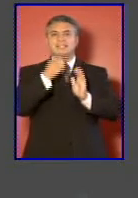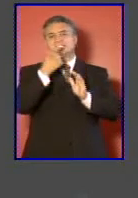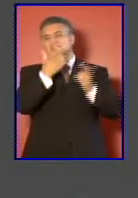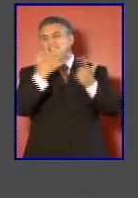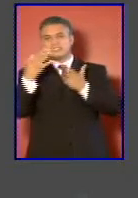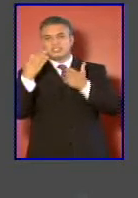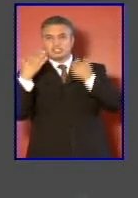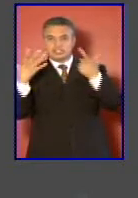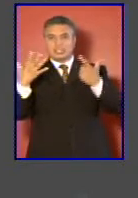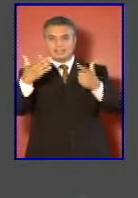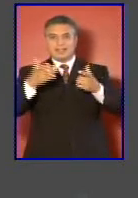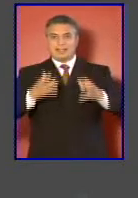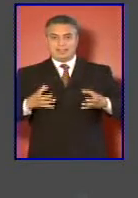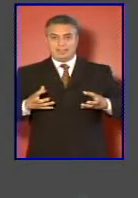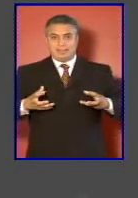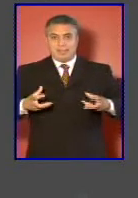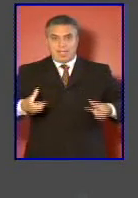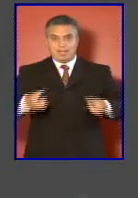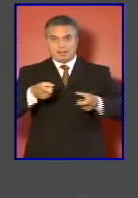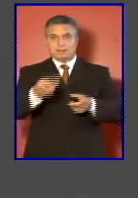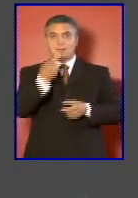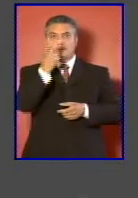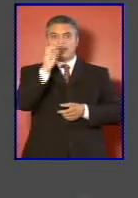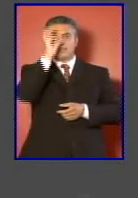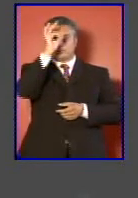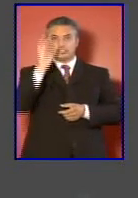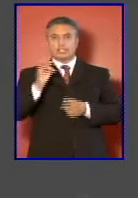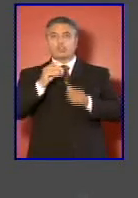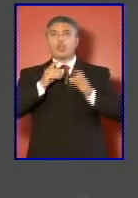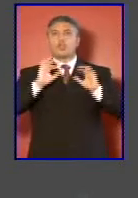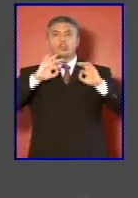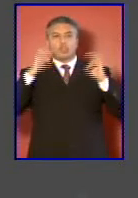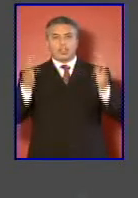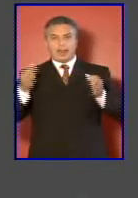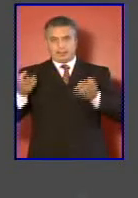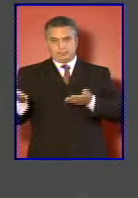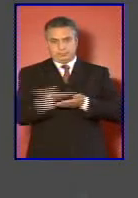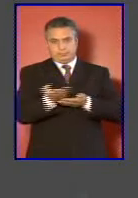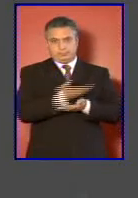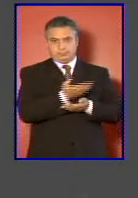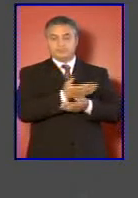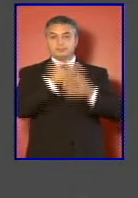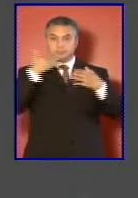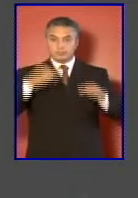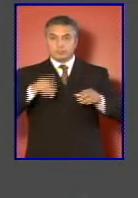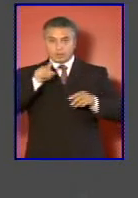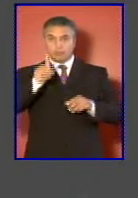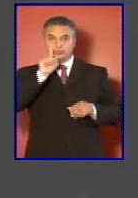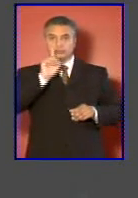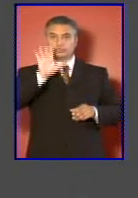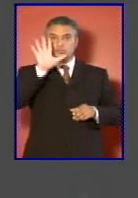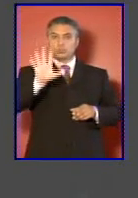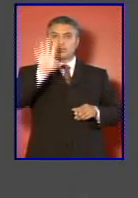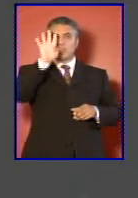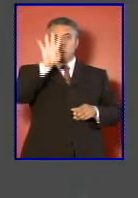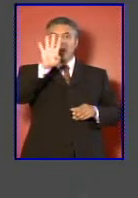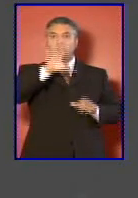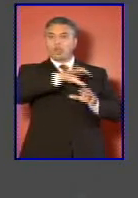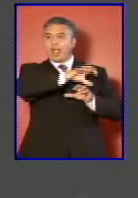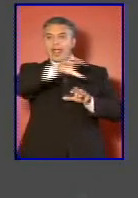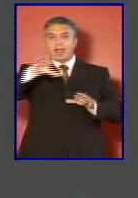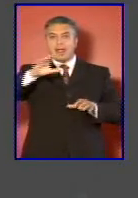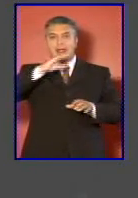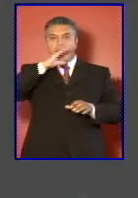antitanques poco más del 20% del total. Se han intervenido un total de 54 campos minados